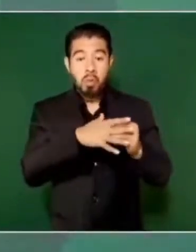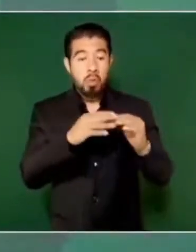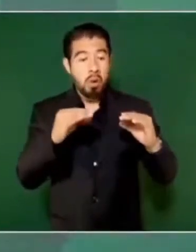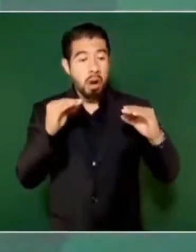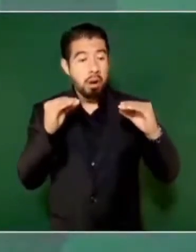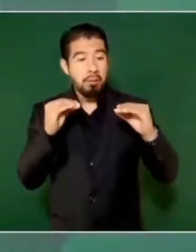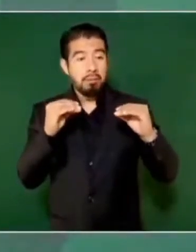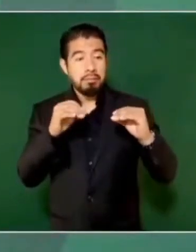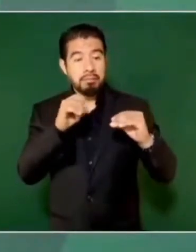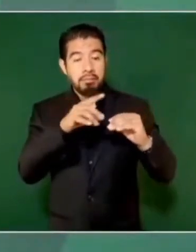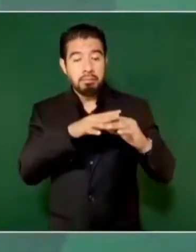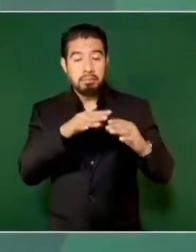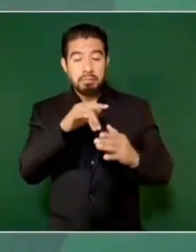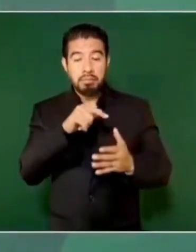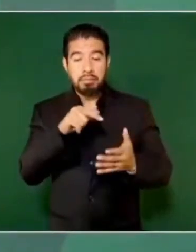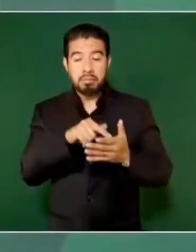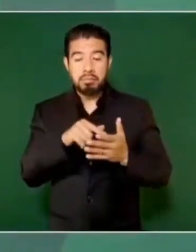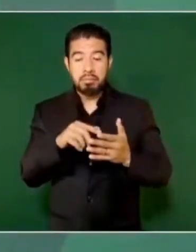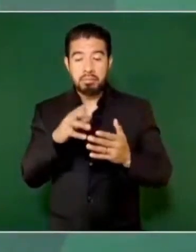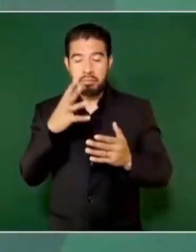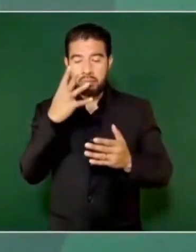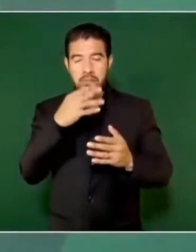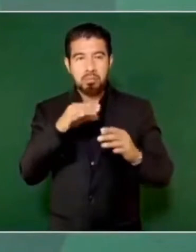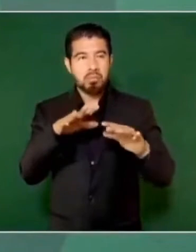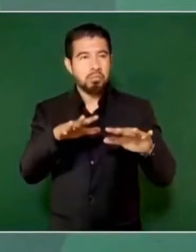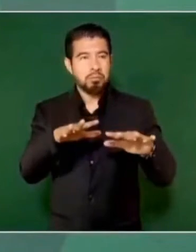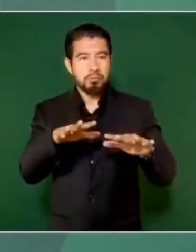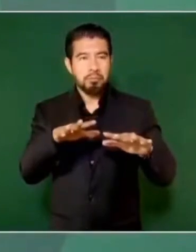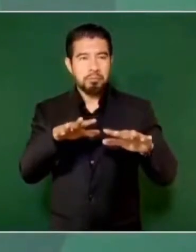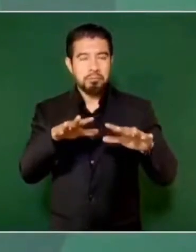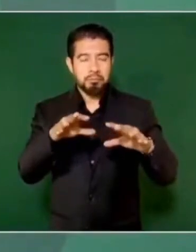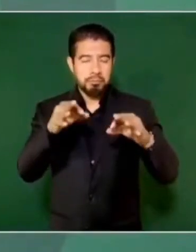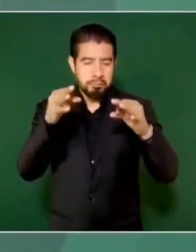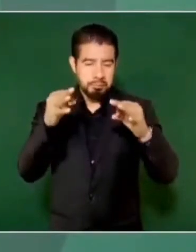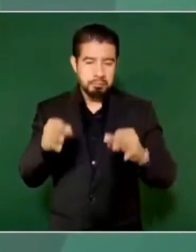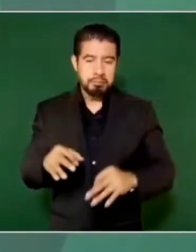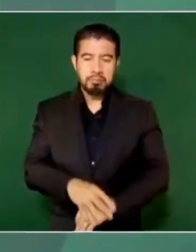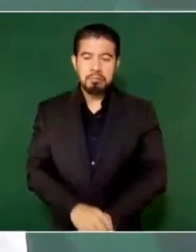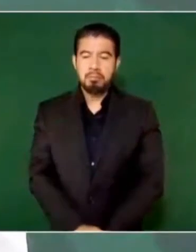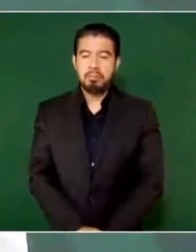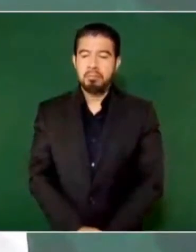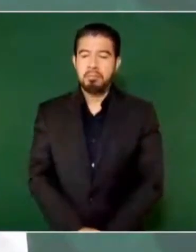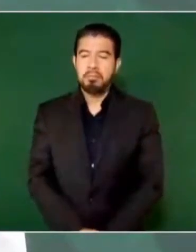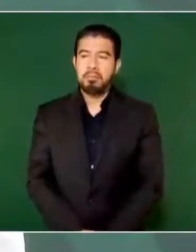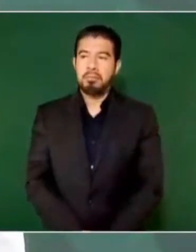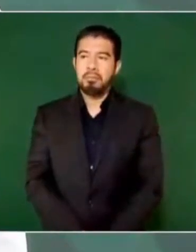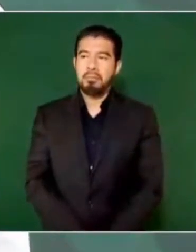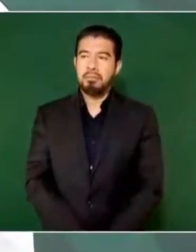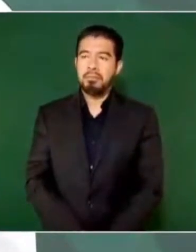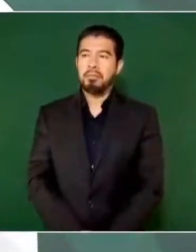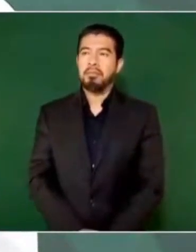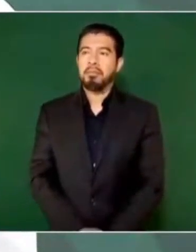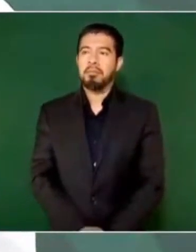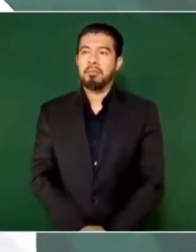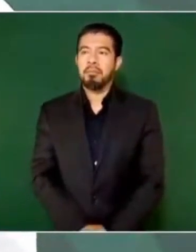urbana excepcional y ahora